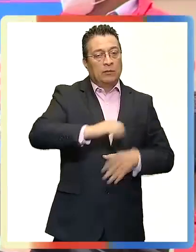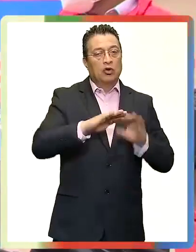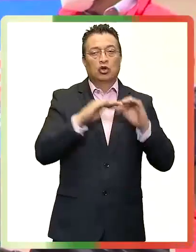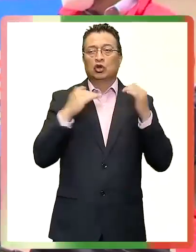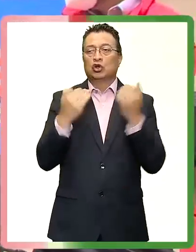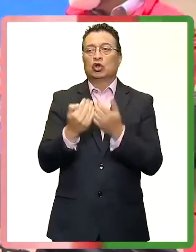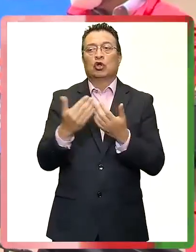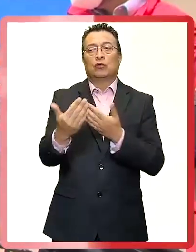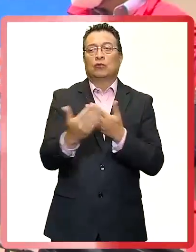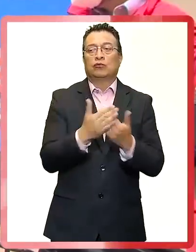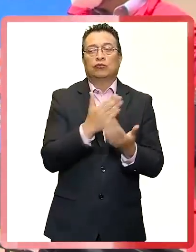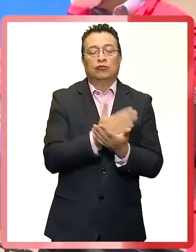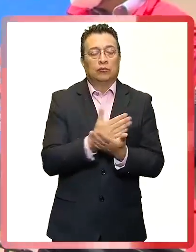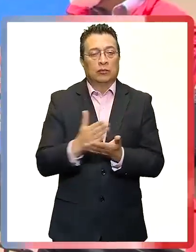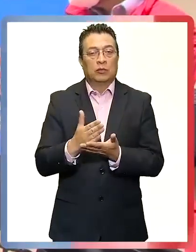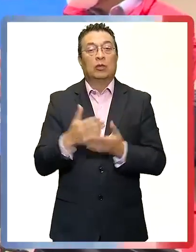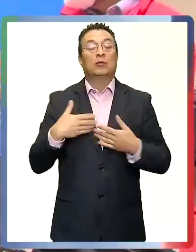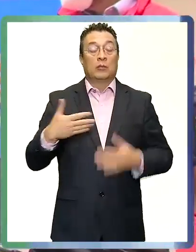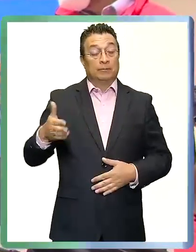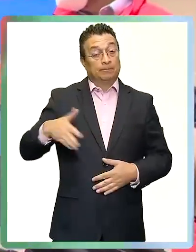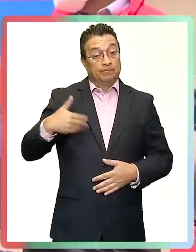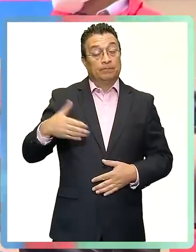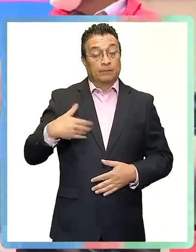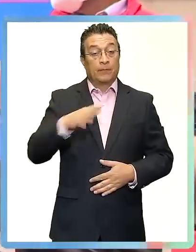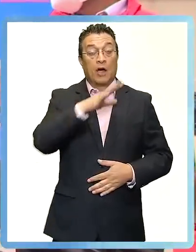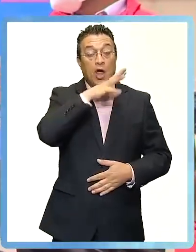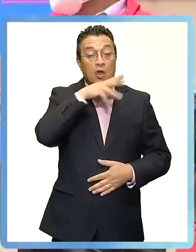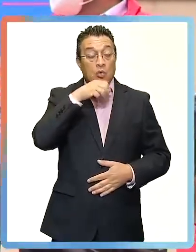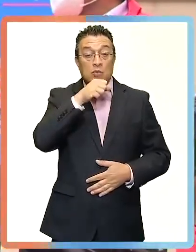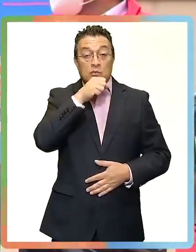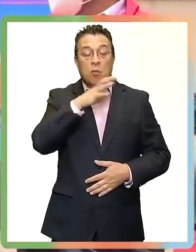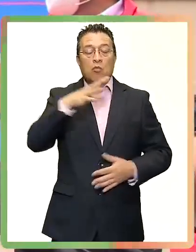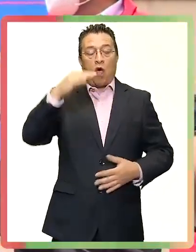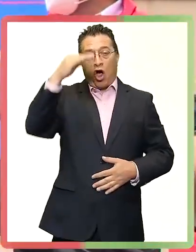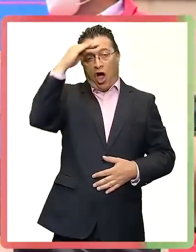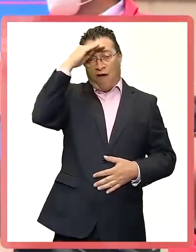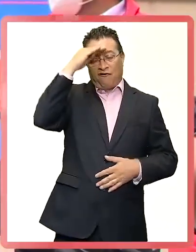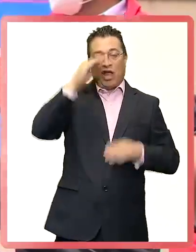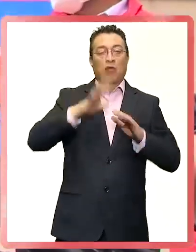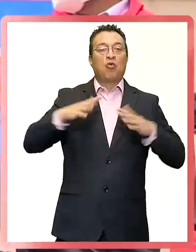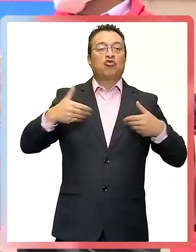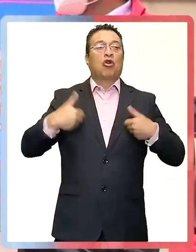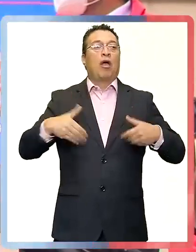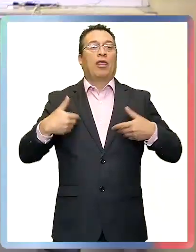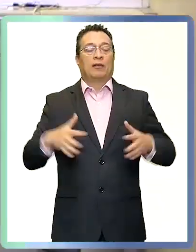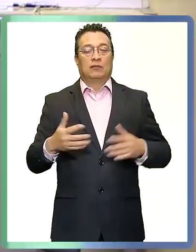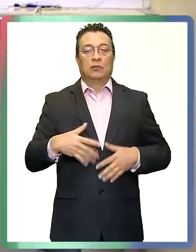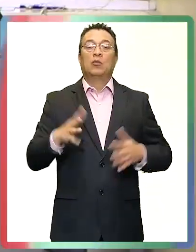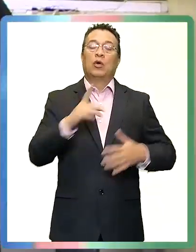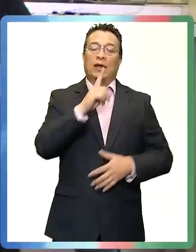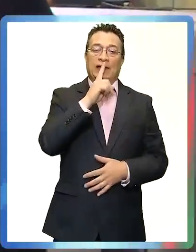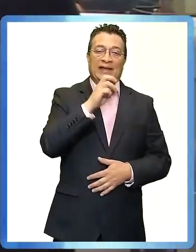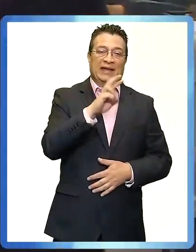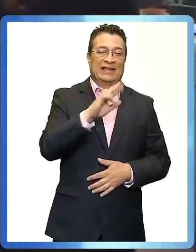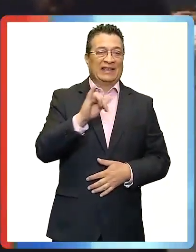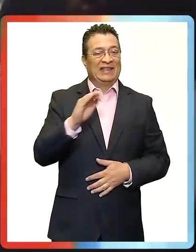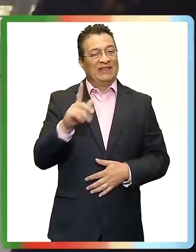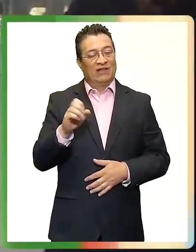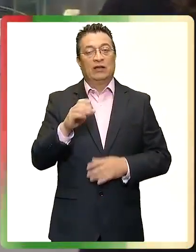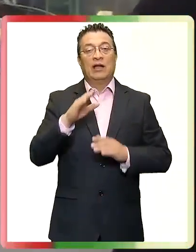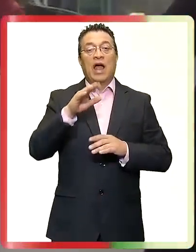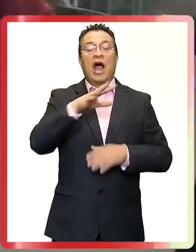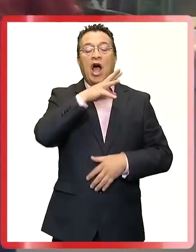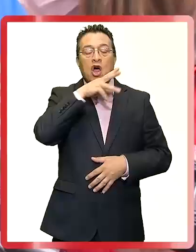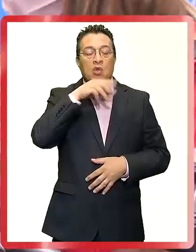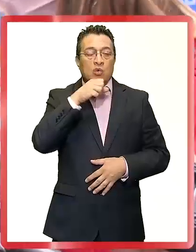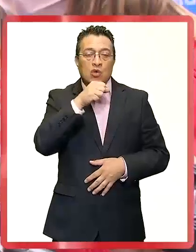y prevenir todo lo que nos puede pasar, porque desgraciadamente los adultos mayores somos confiados. Me parece terrible